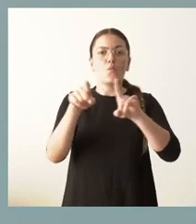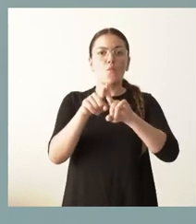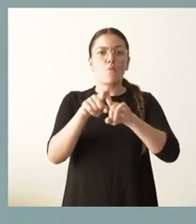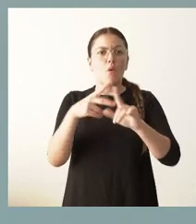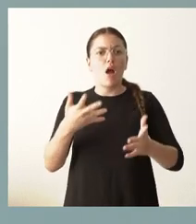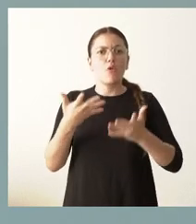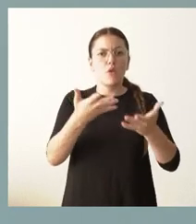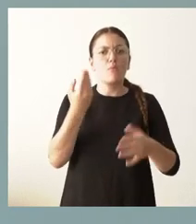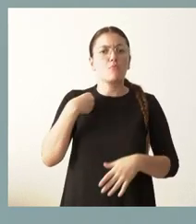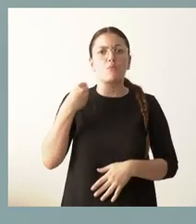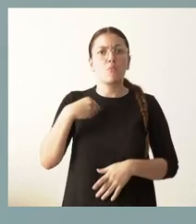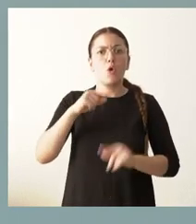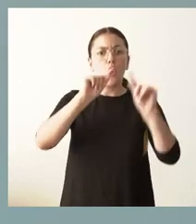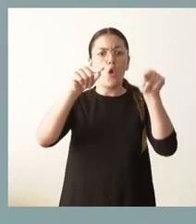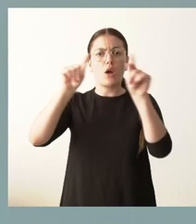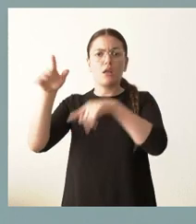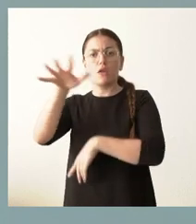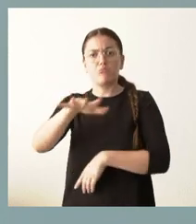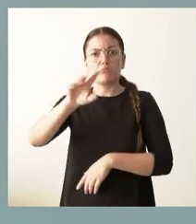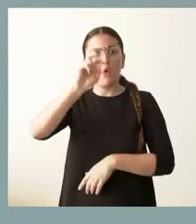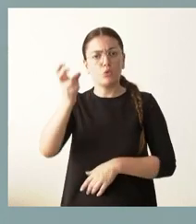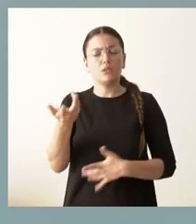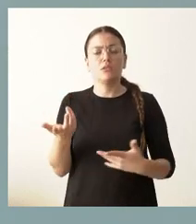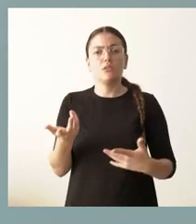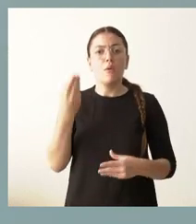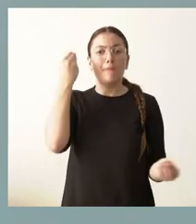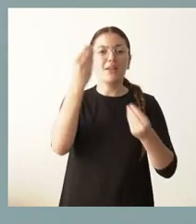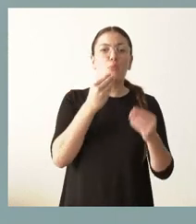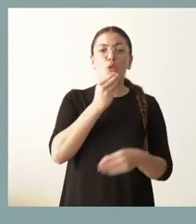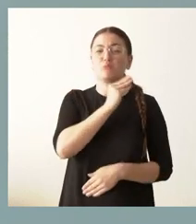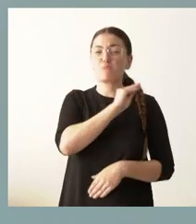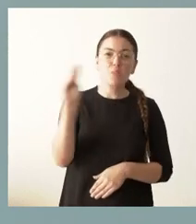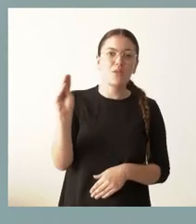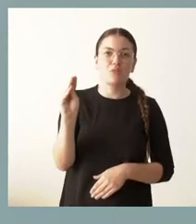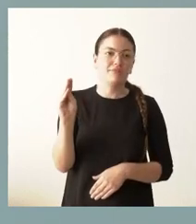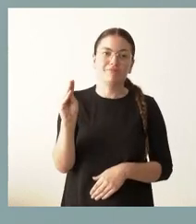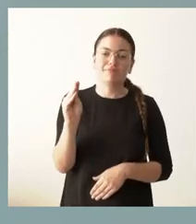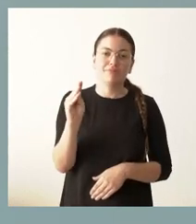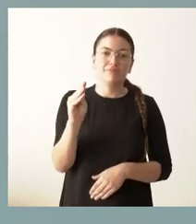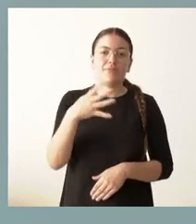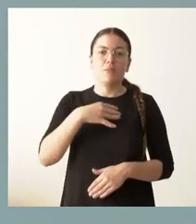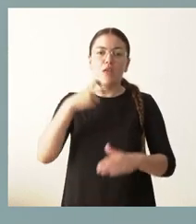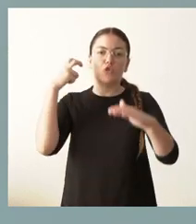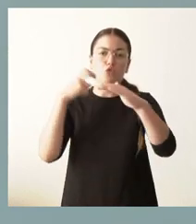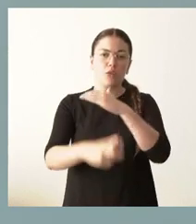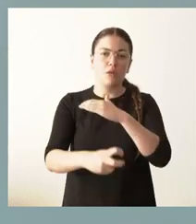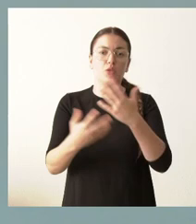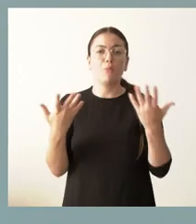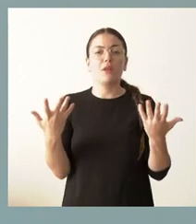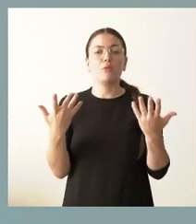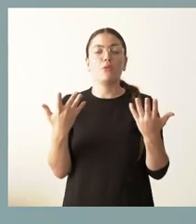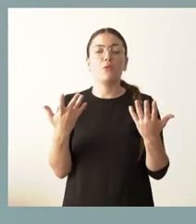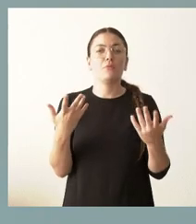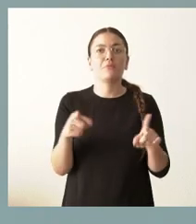creemos que sea esta la mejor solución. Creemos que la mejor solución hubiera sido el soterramiento, pero no vamos a